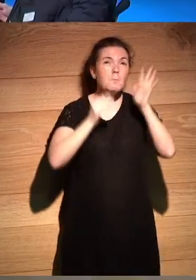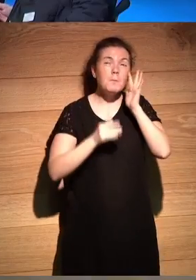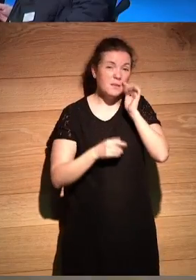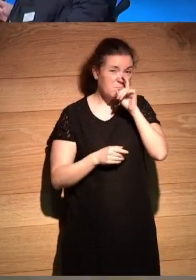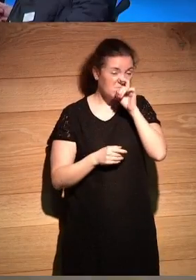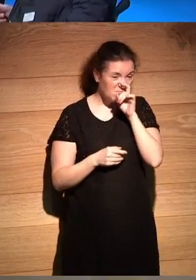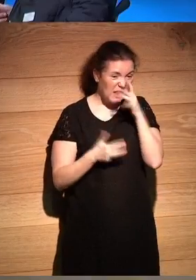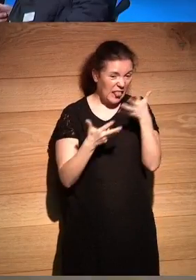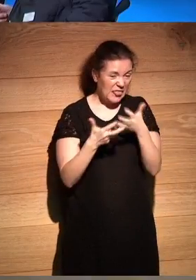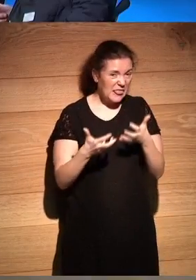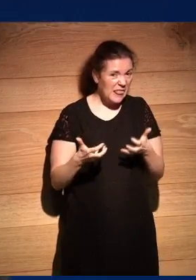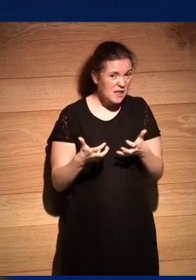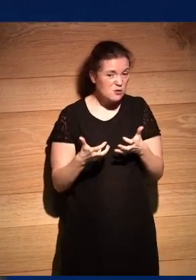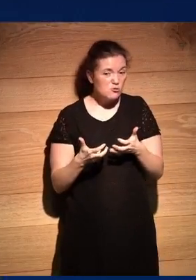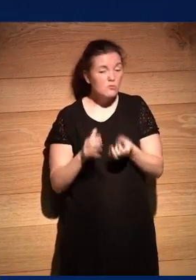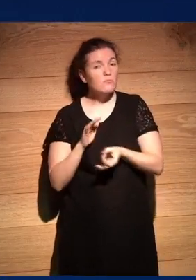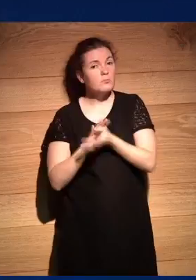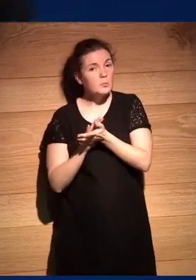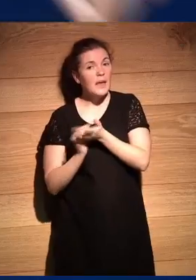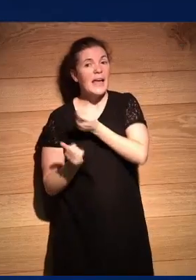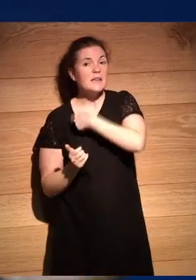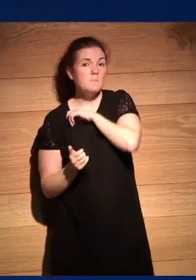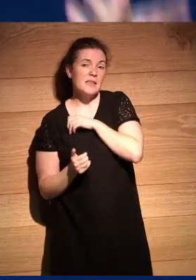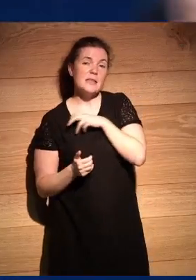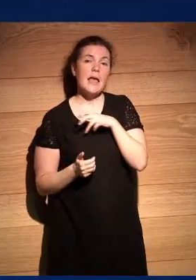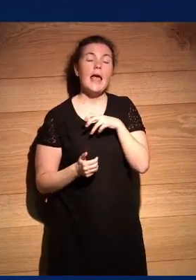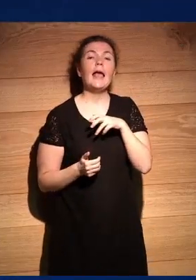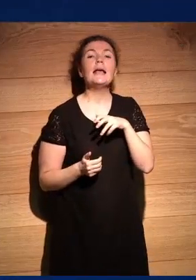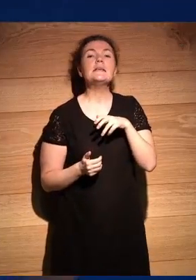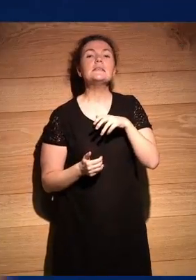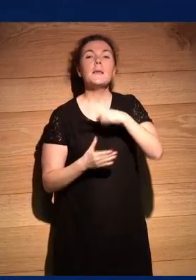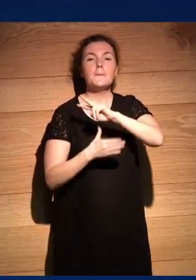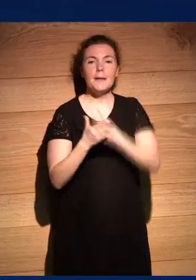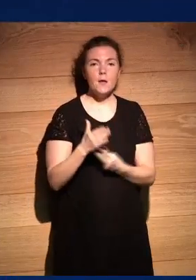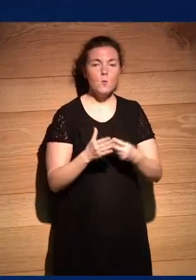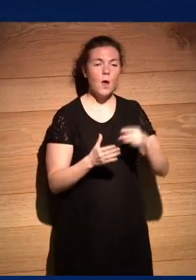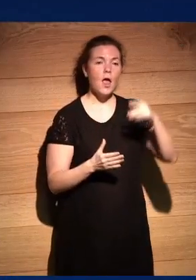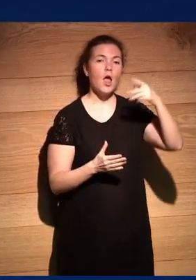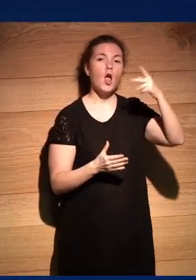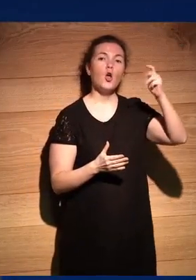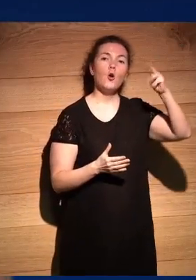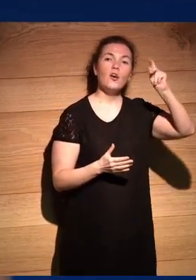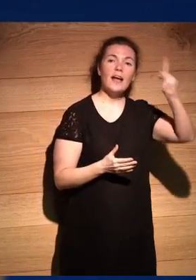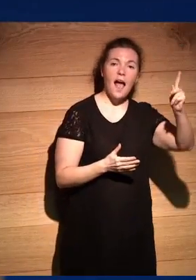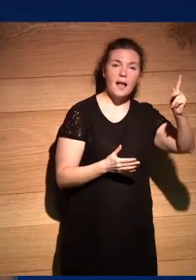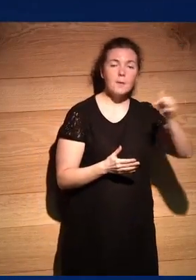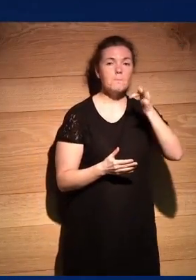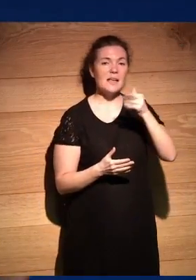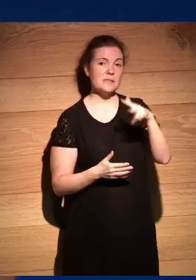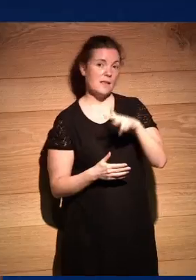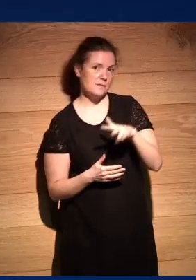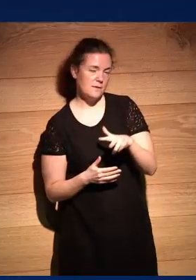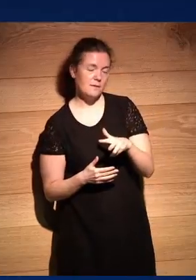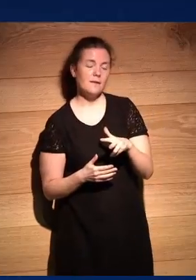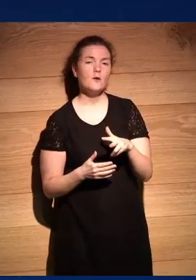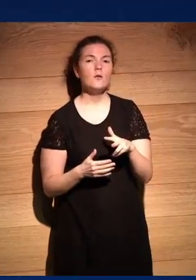que es uno de los pocos textos que hay publicados en España bilingüe con CAC su lengua madre y español reflexiona y